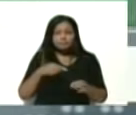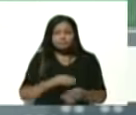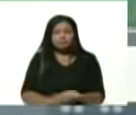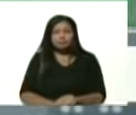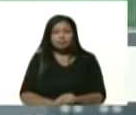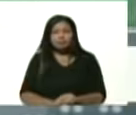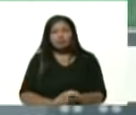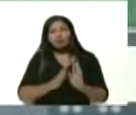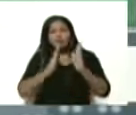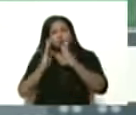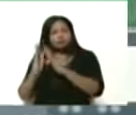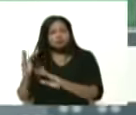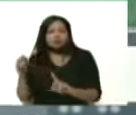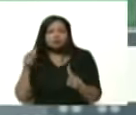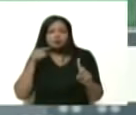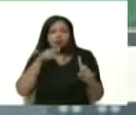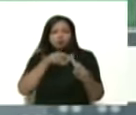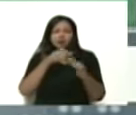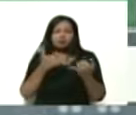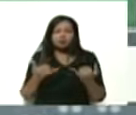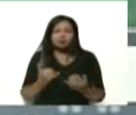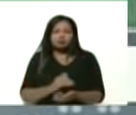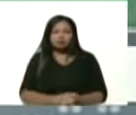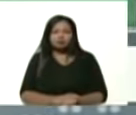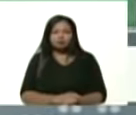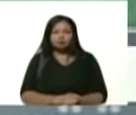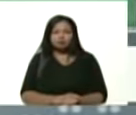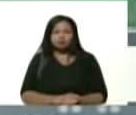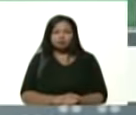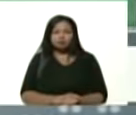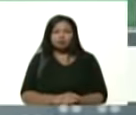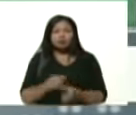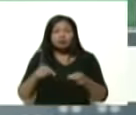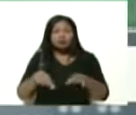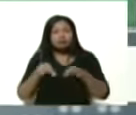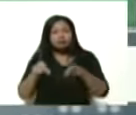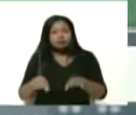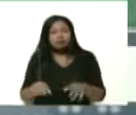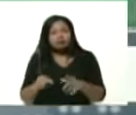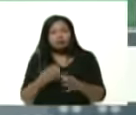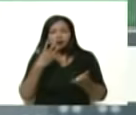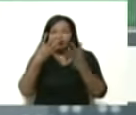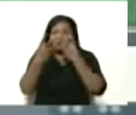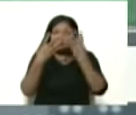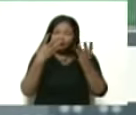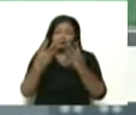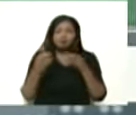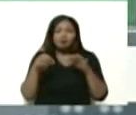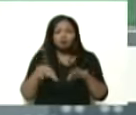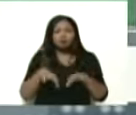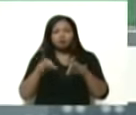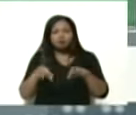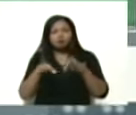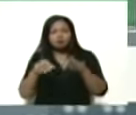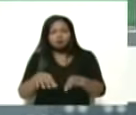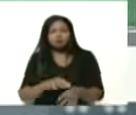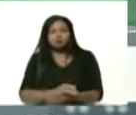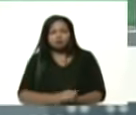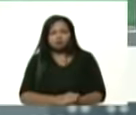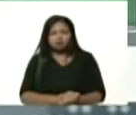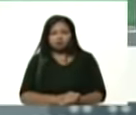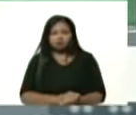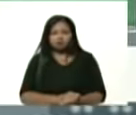distribución directa de los fertilizantes a través de las ferias del fertilizante y a través de la